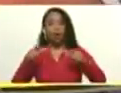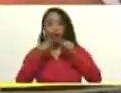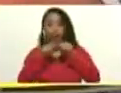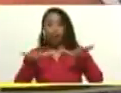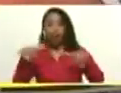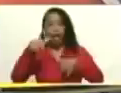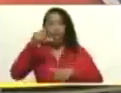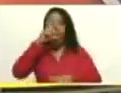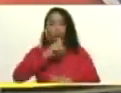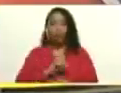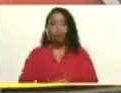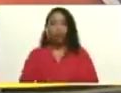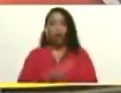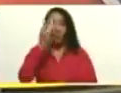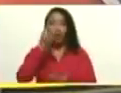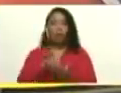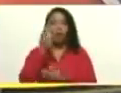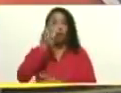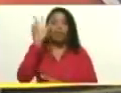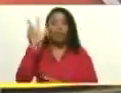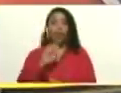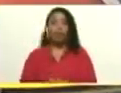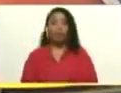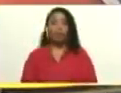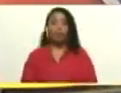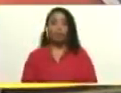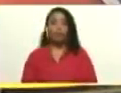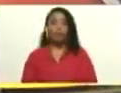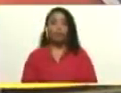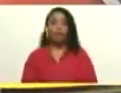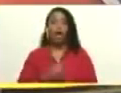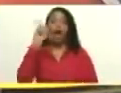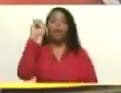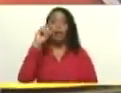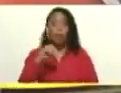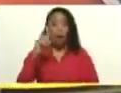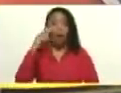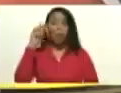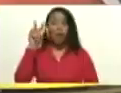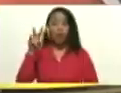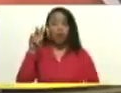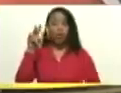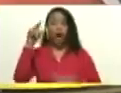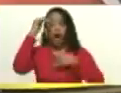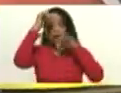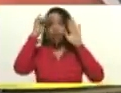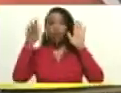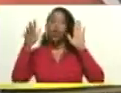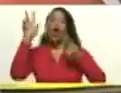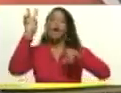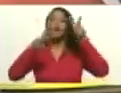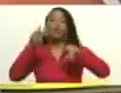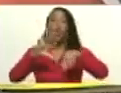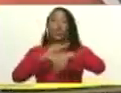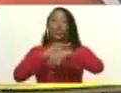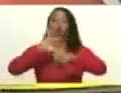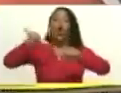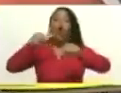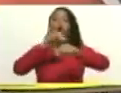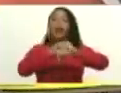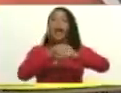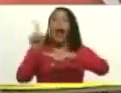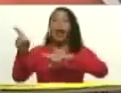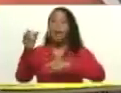este año 2023, también hemos escuchado una exposición del doctor Jorge Rodríguez, experto